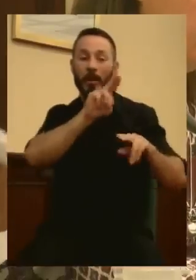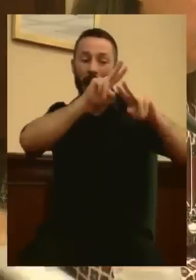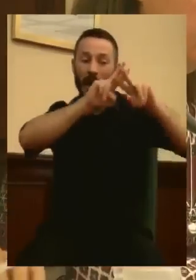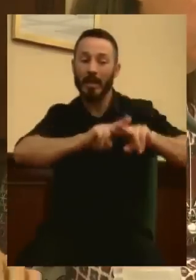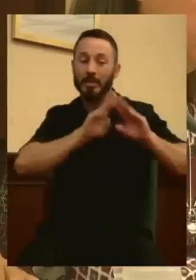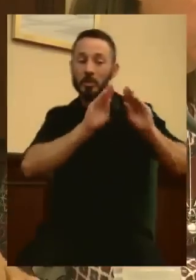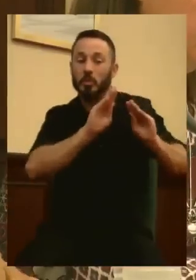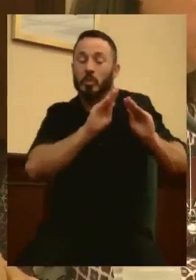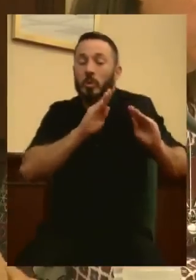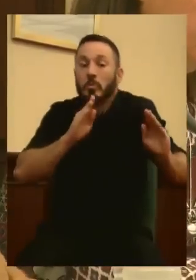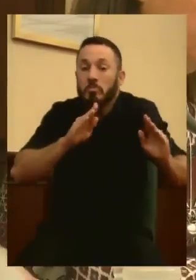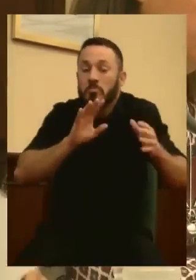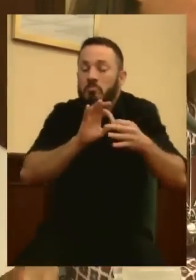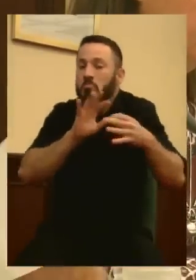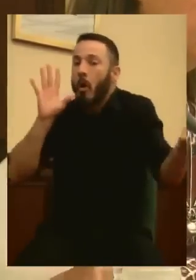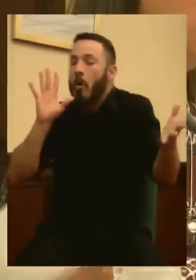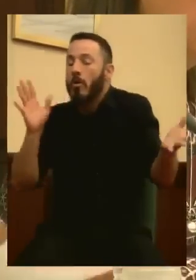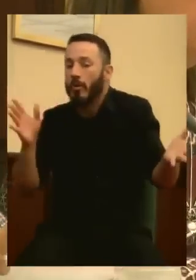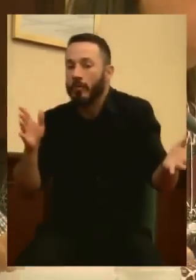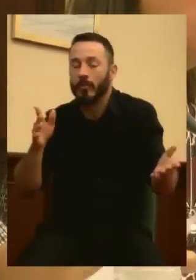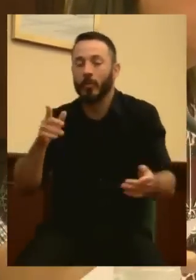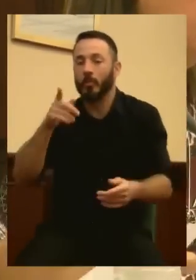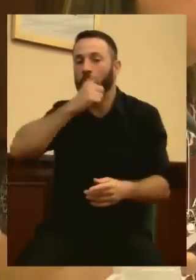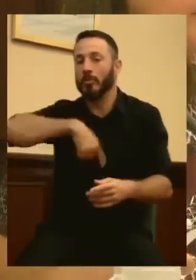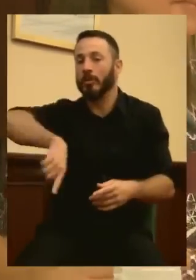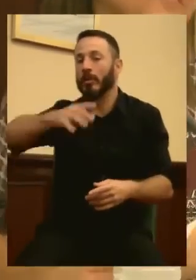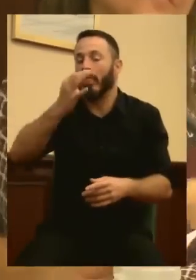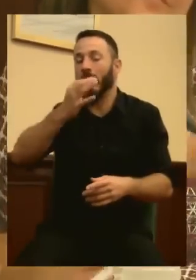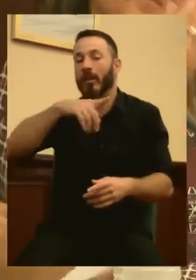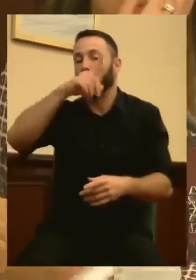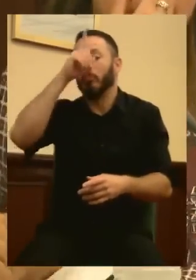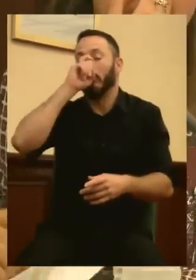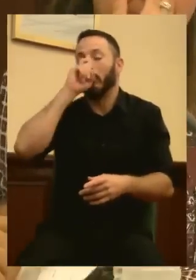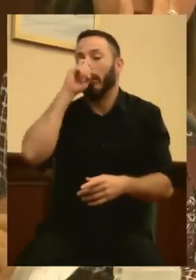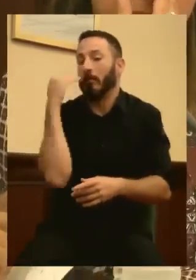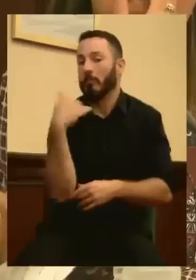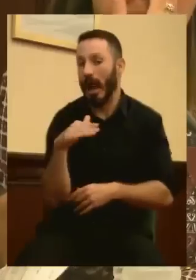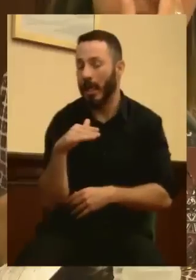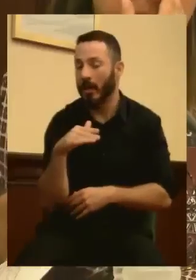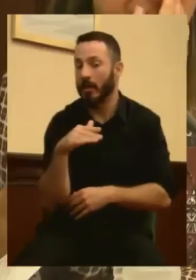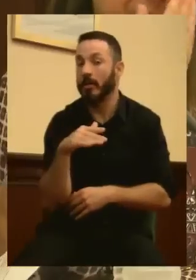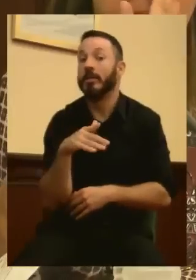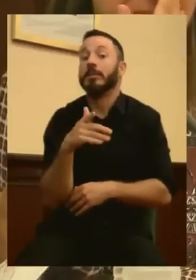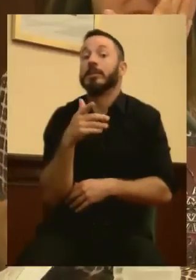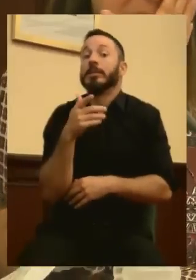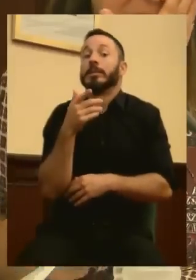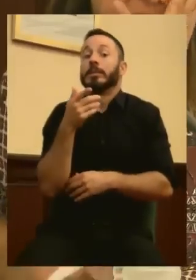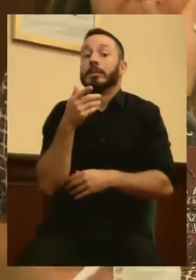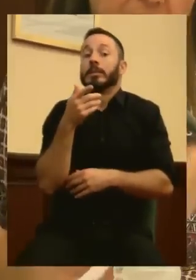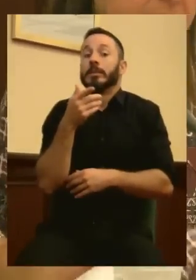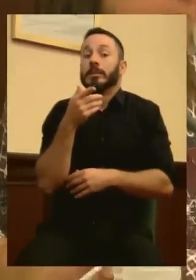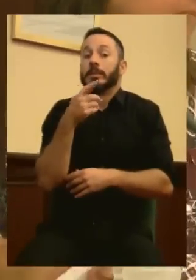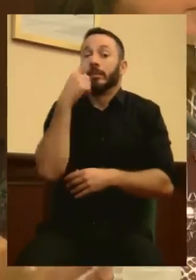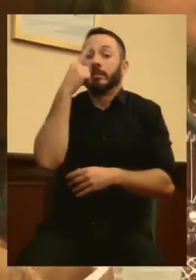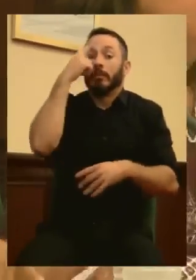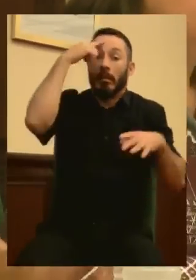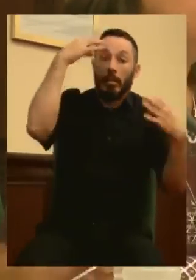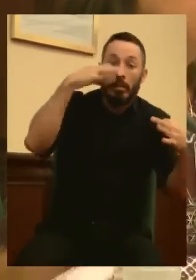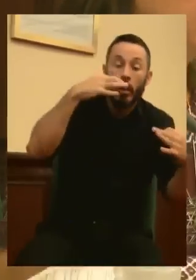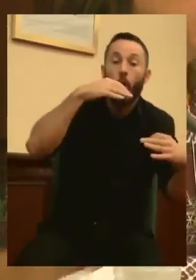Deben ustedes tener muy mala memoria, intencionadamente o no, pero vamos a recordar algunas cosas.